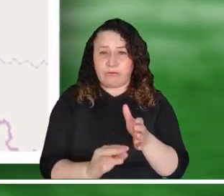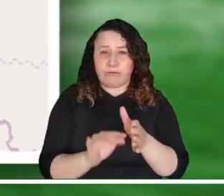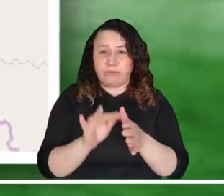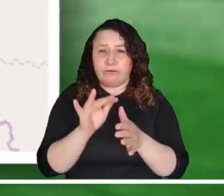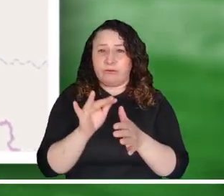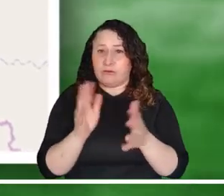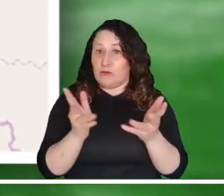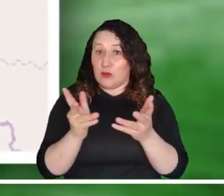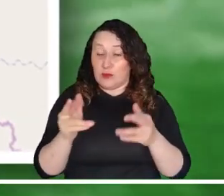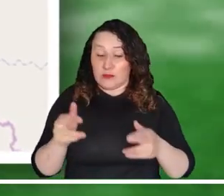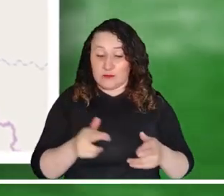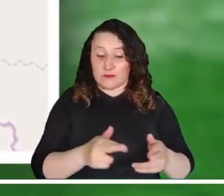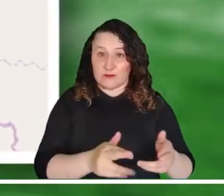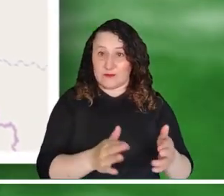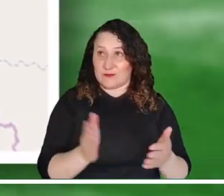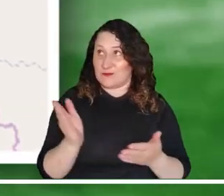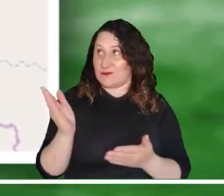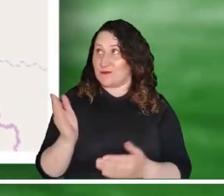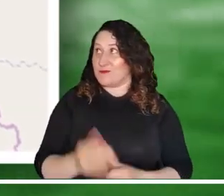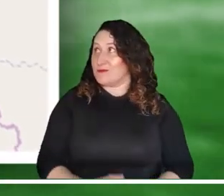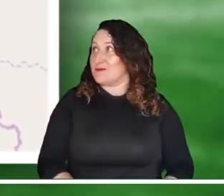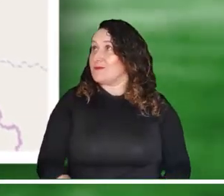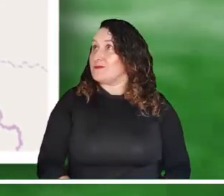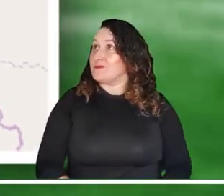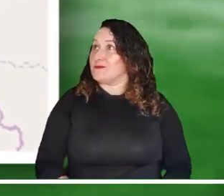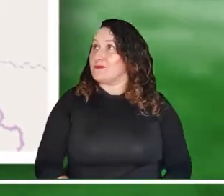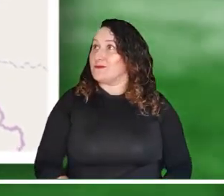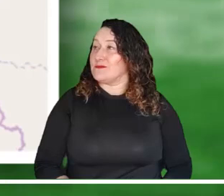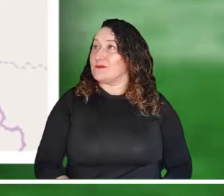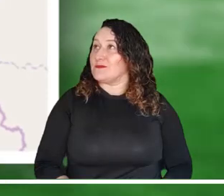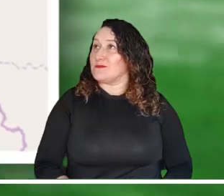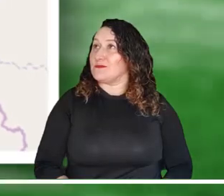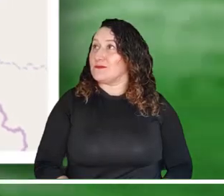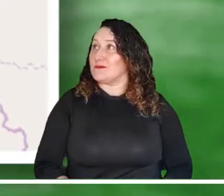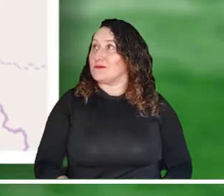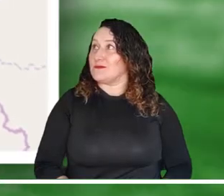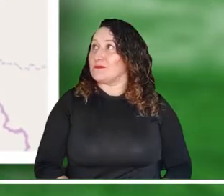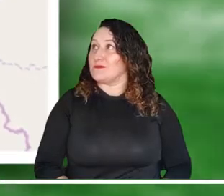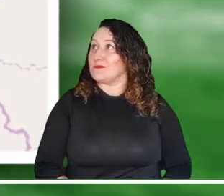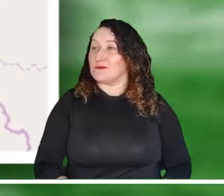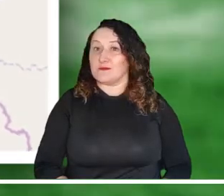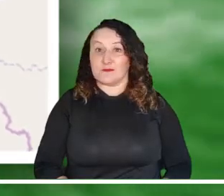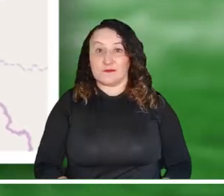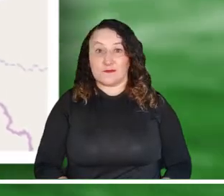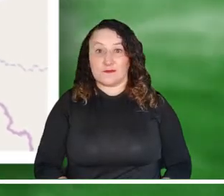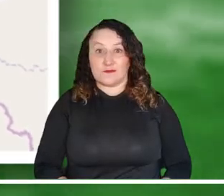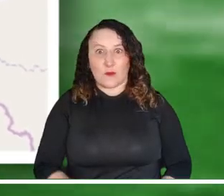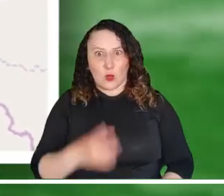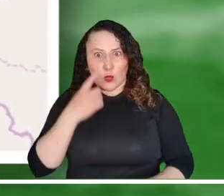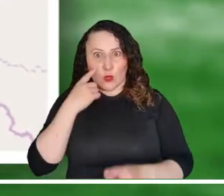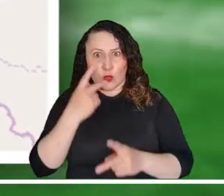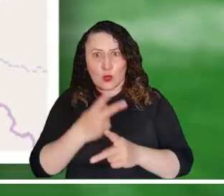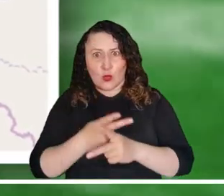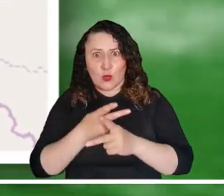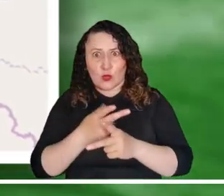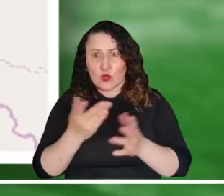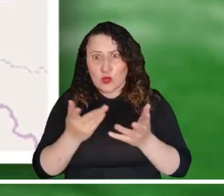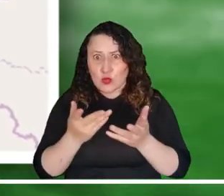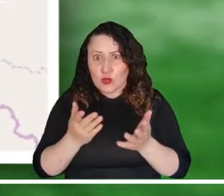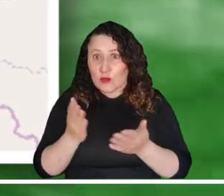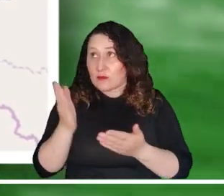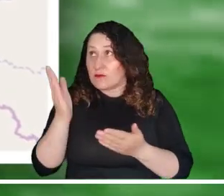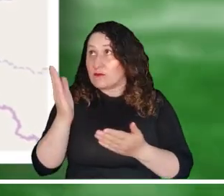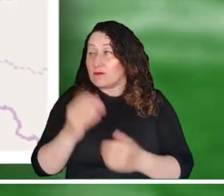Alerta roja por crecientes en el río Mira y los ríos Guisa, San Juan y Chagüí. Se recomienda especial